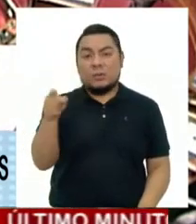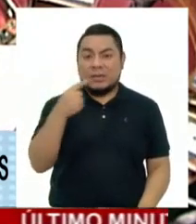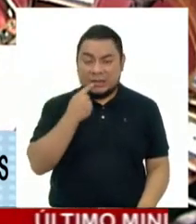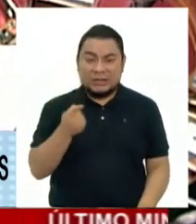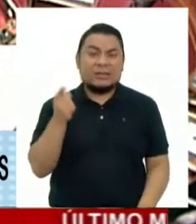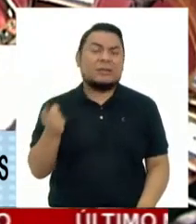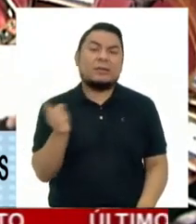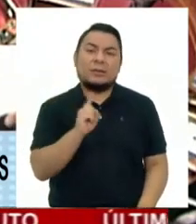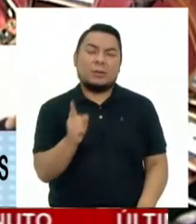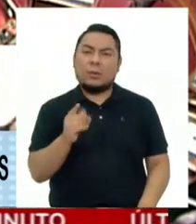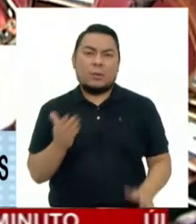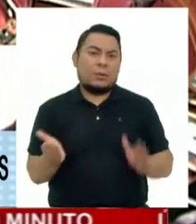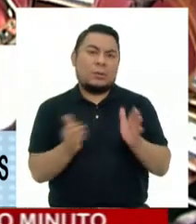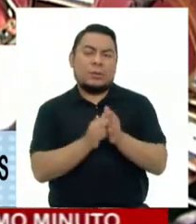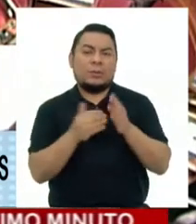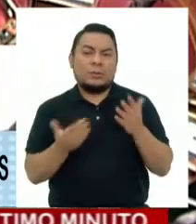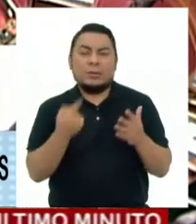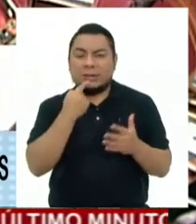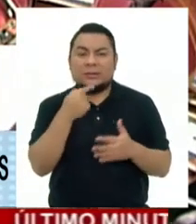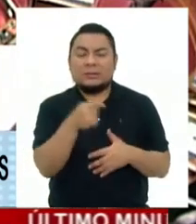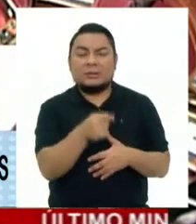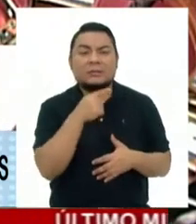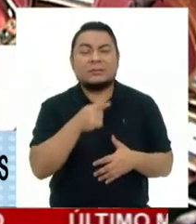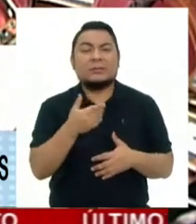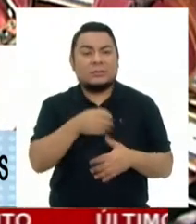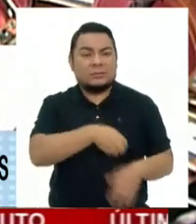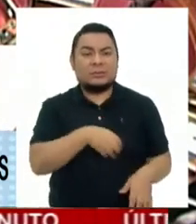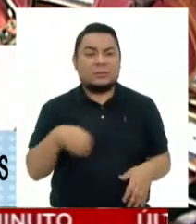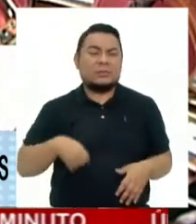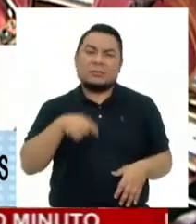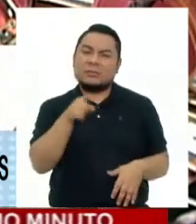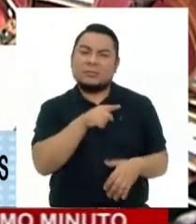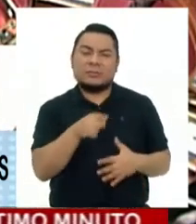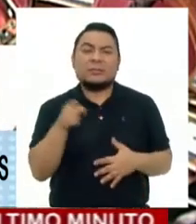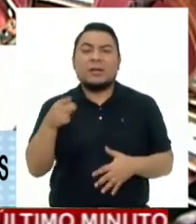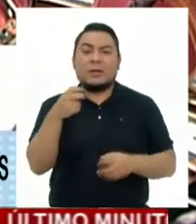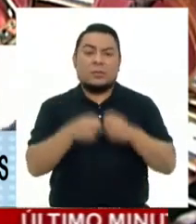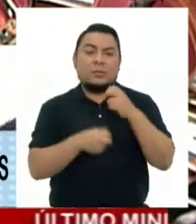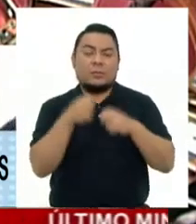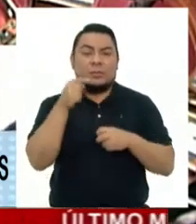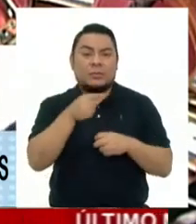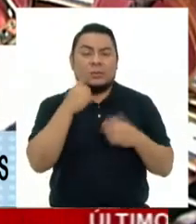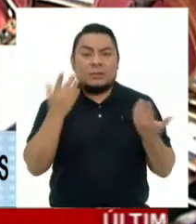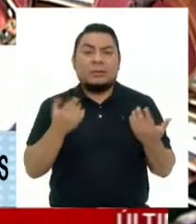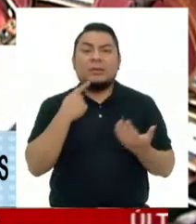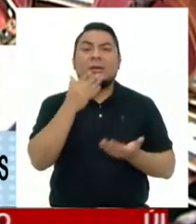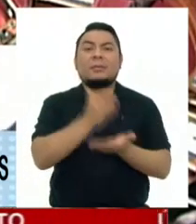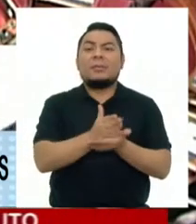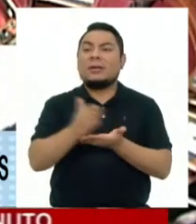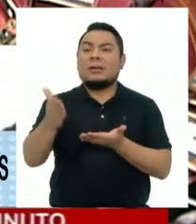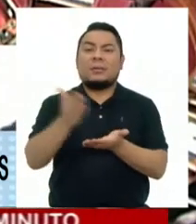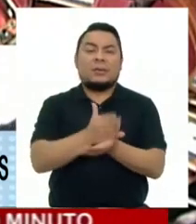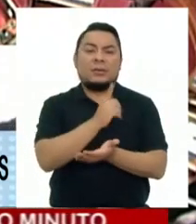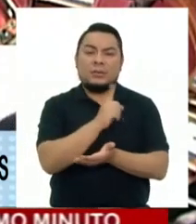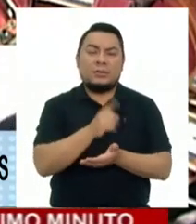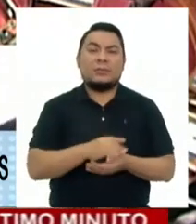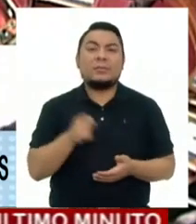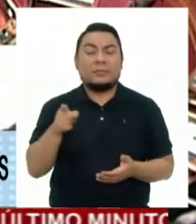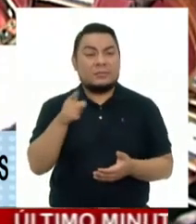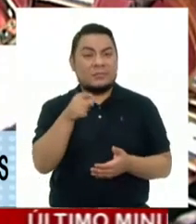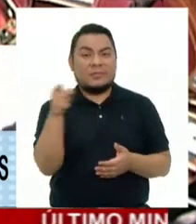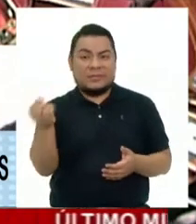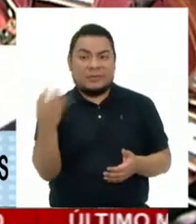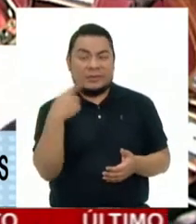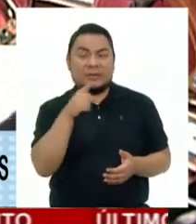que no se está atacando lo que señalan estos parlamentarios. No es el problema de la mitad y la mitad. Si van a